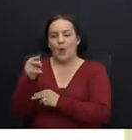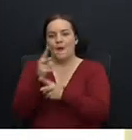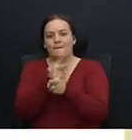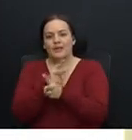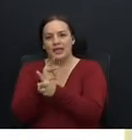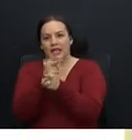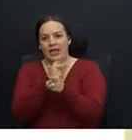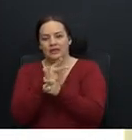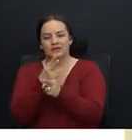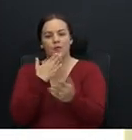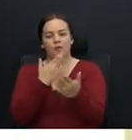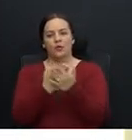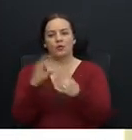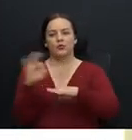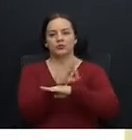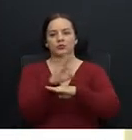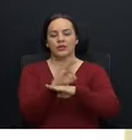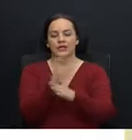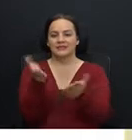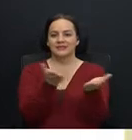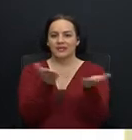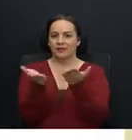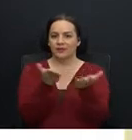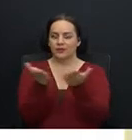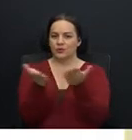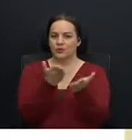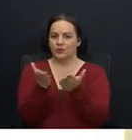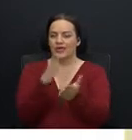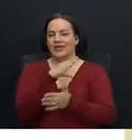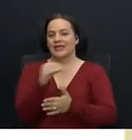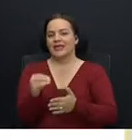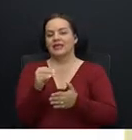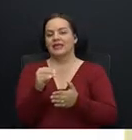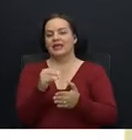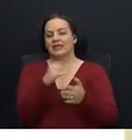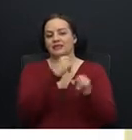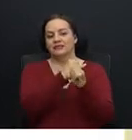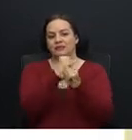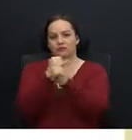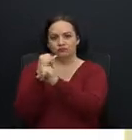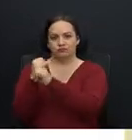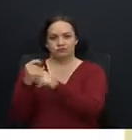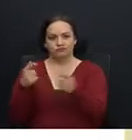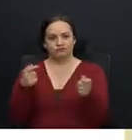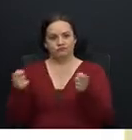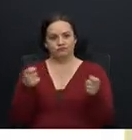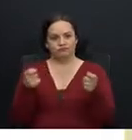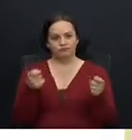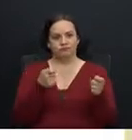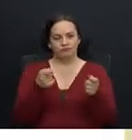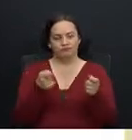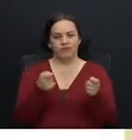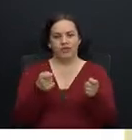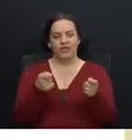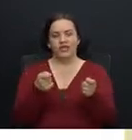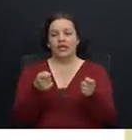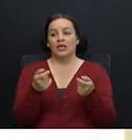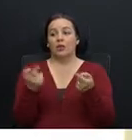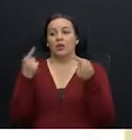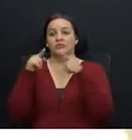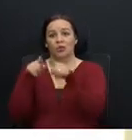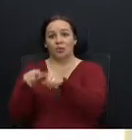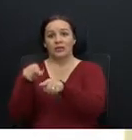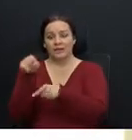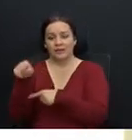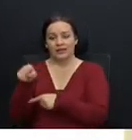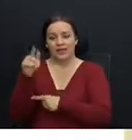funcionamiento de los servicios y dependencias administrativas. Consecuentemente, la